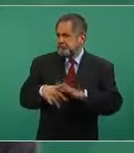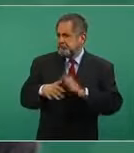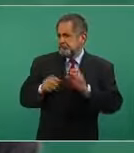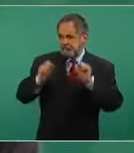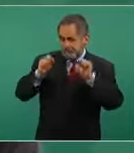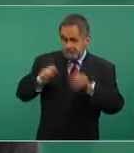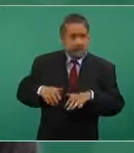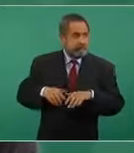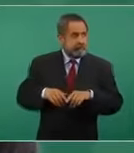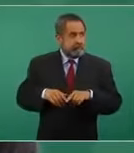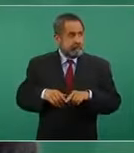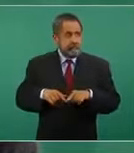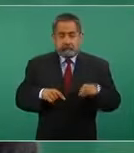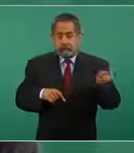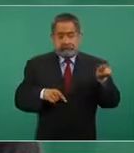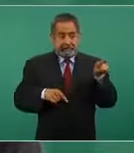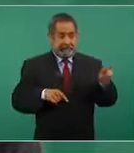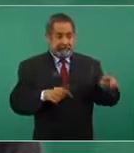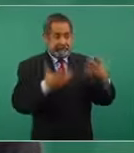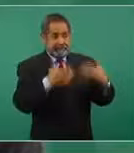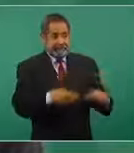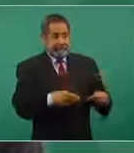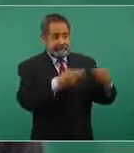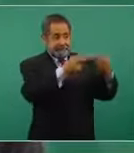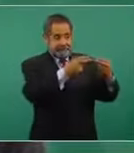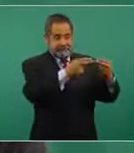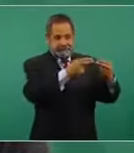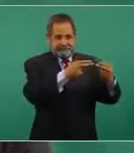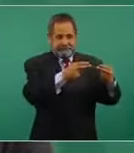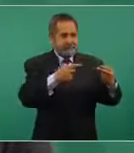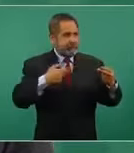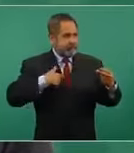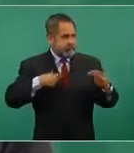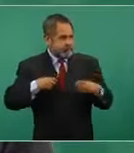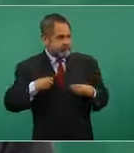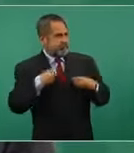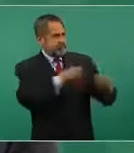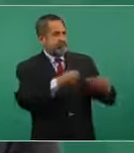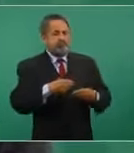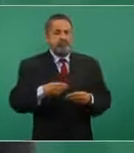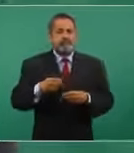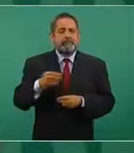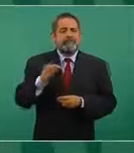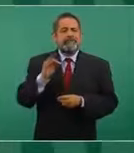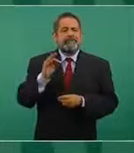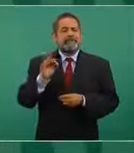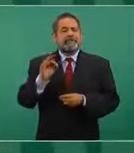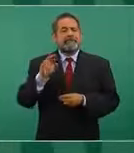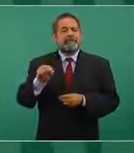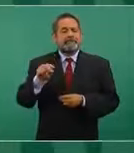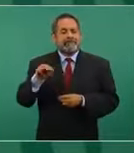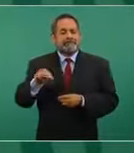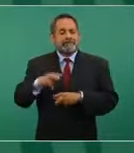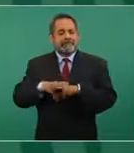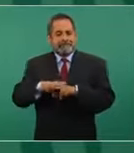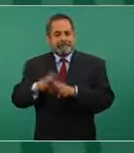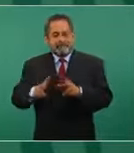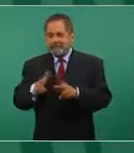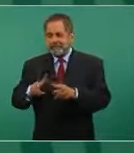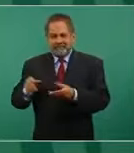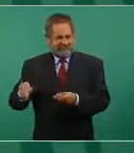ferrocarriles nacionales, que él mismo entregó? ¿Ustedes creen que le pasó por la cabeza